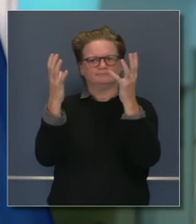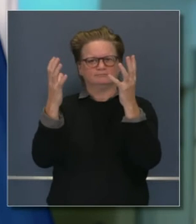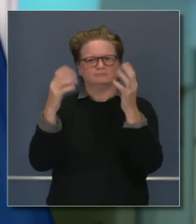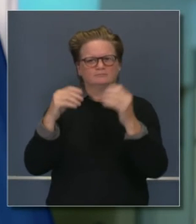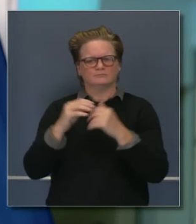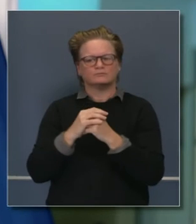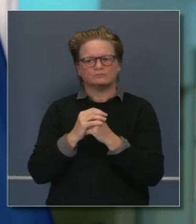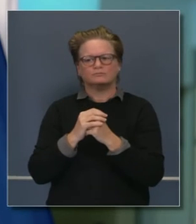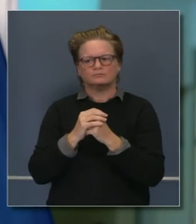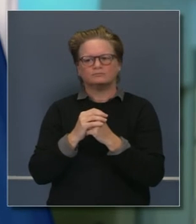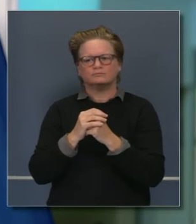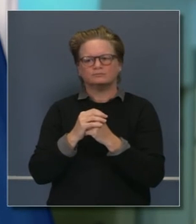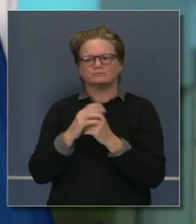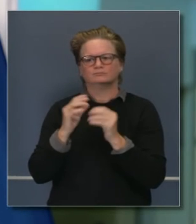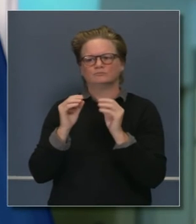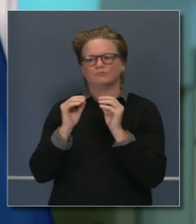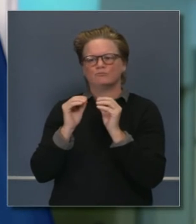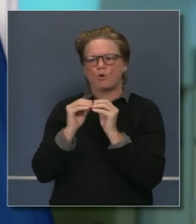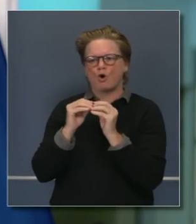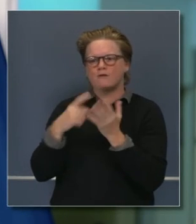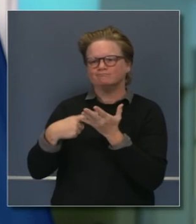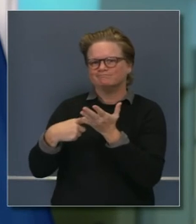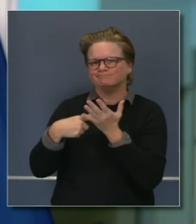días de su nueva administración.